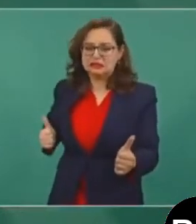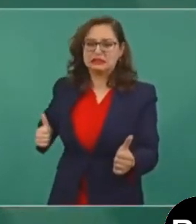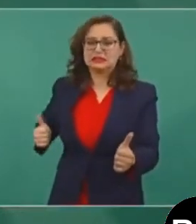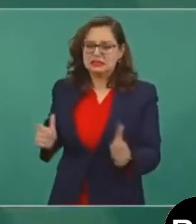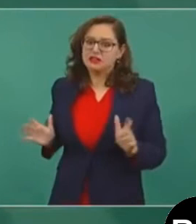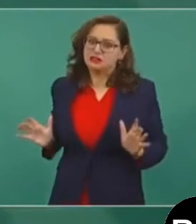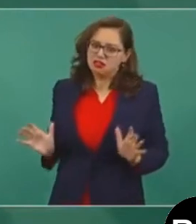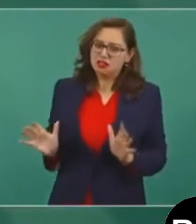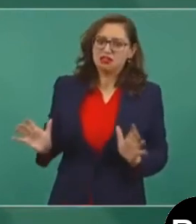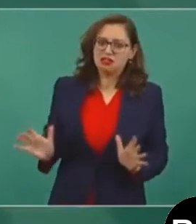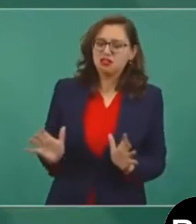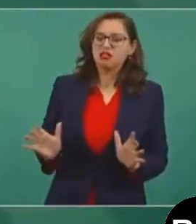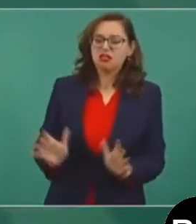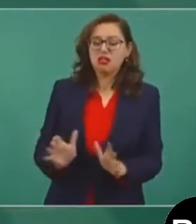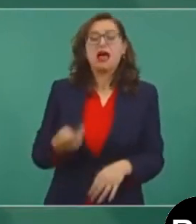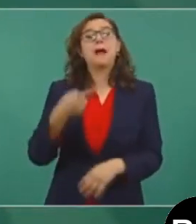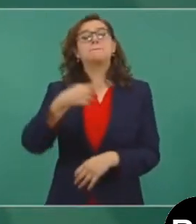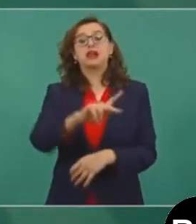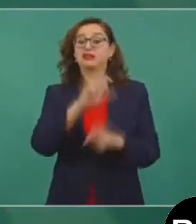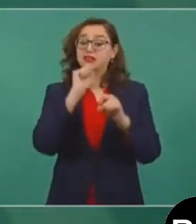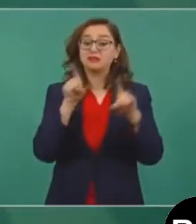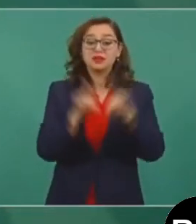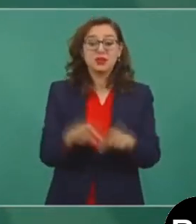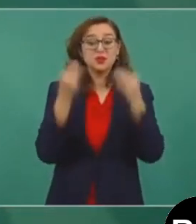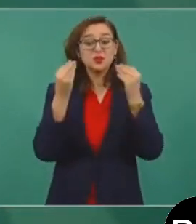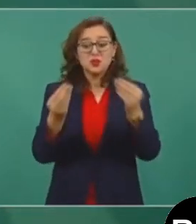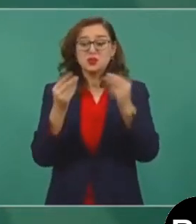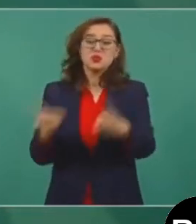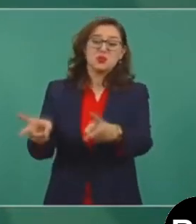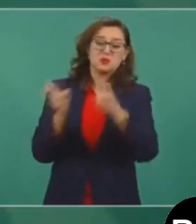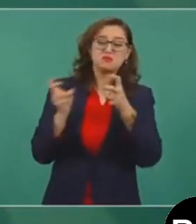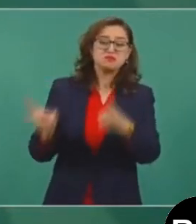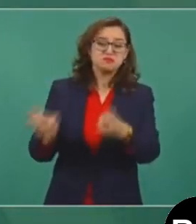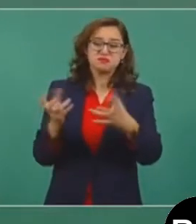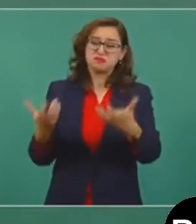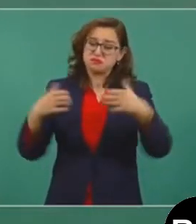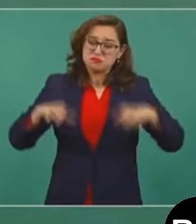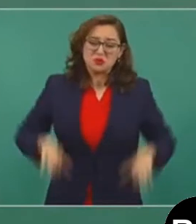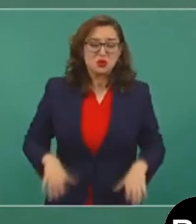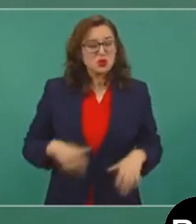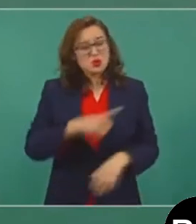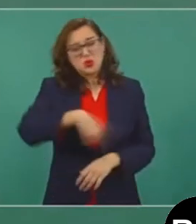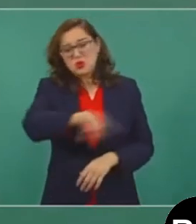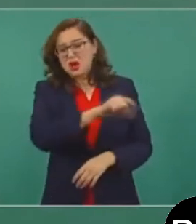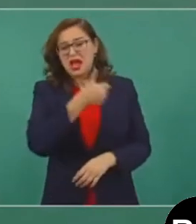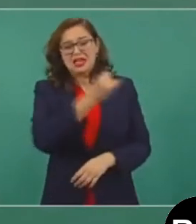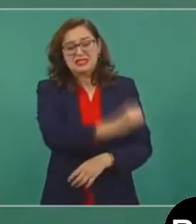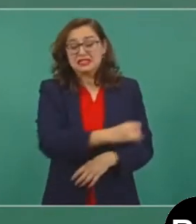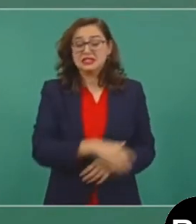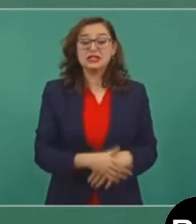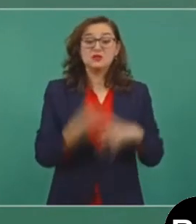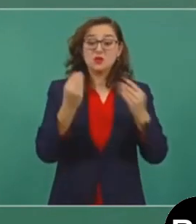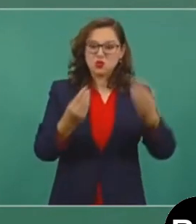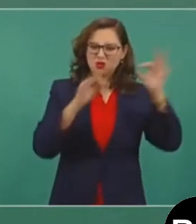de manipulación